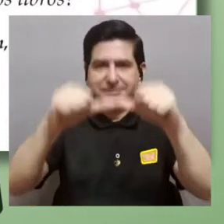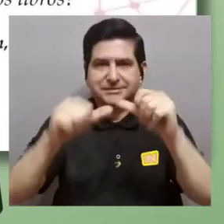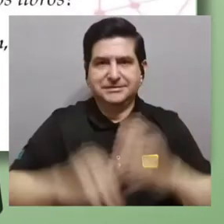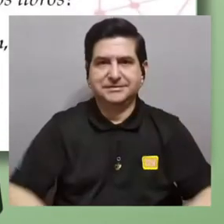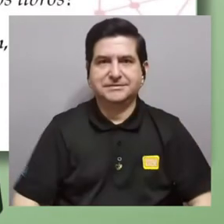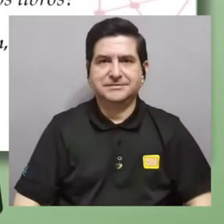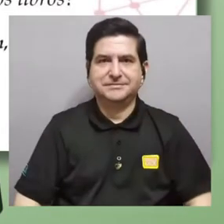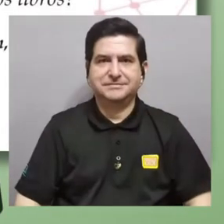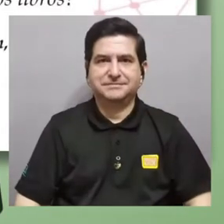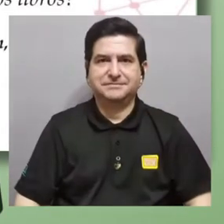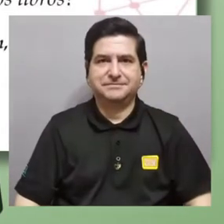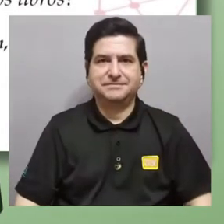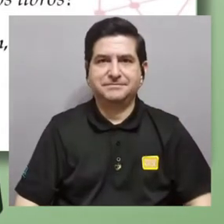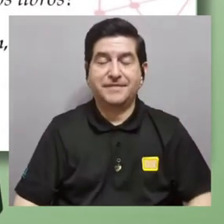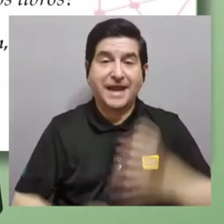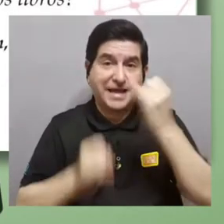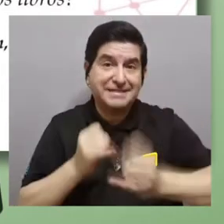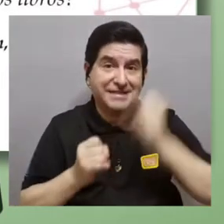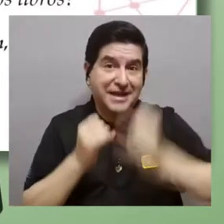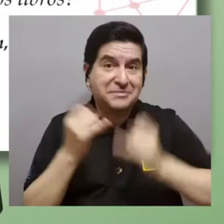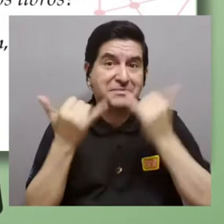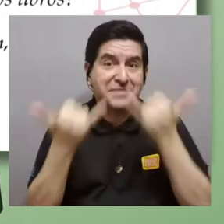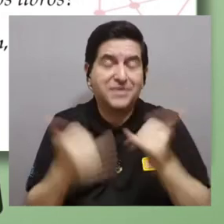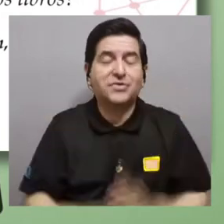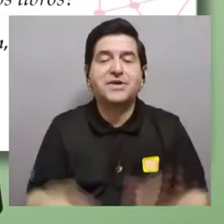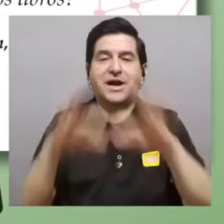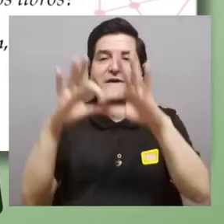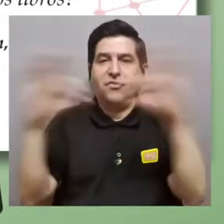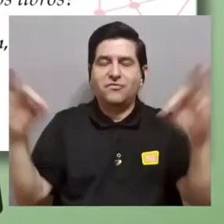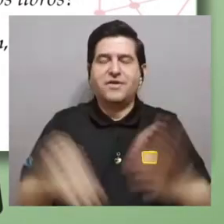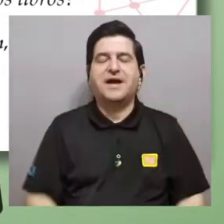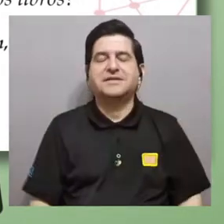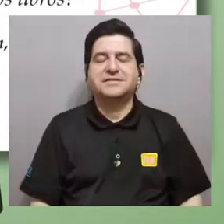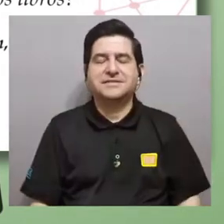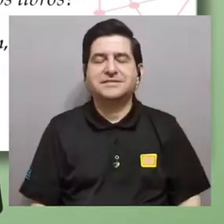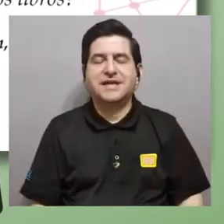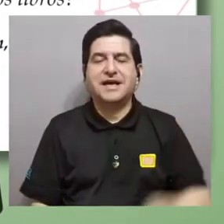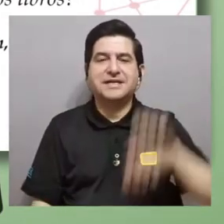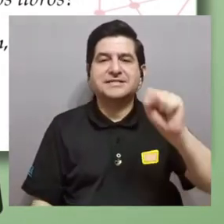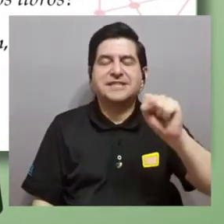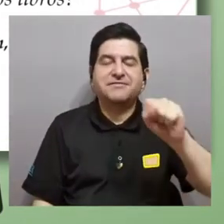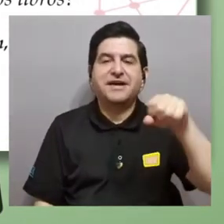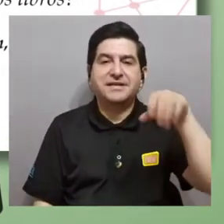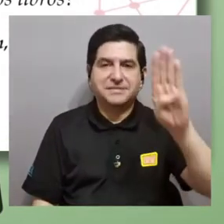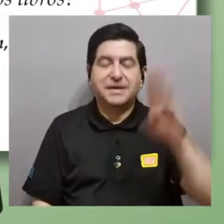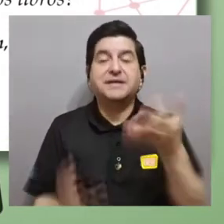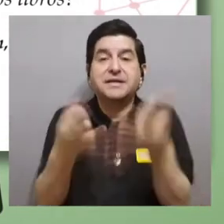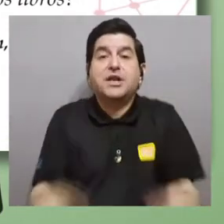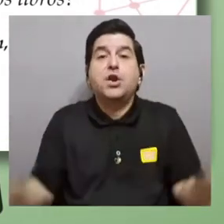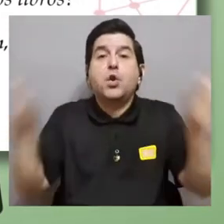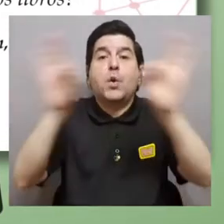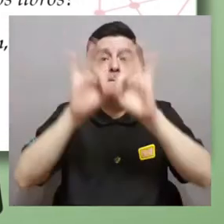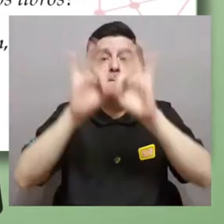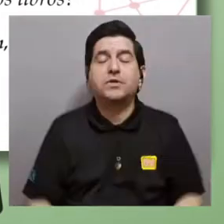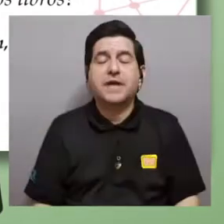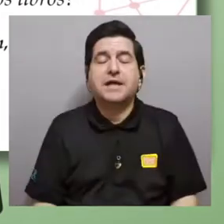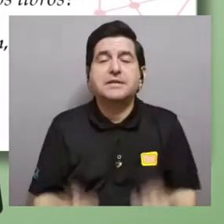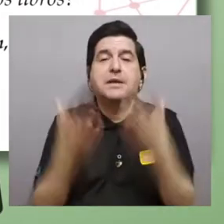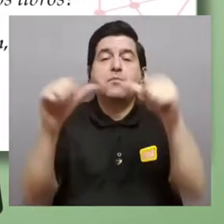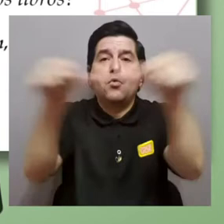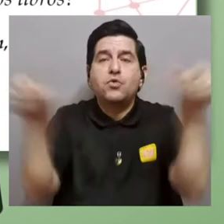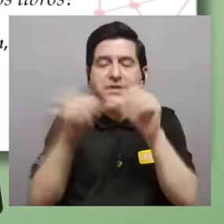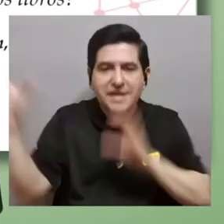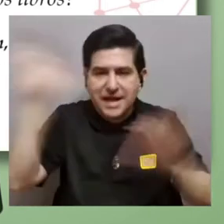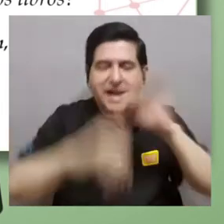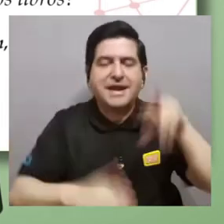líneas continuarán. Voy a terminar ahora nada más esta frase que puse de Stephanie Svay porque al final de cuentas lo importante de